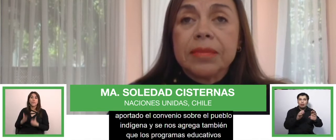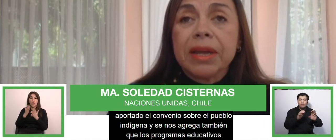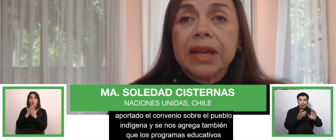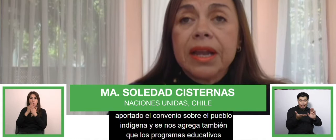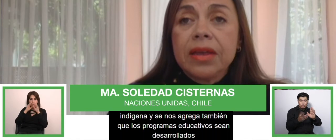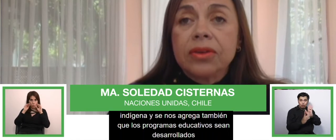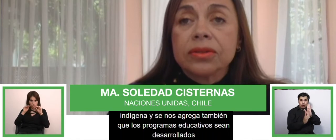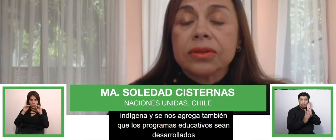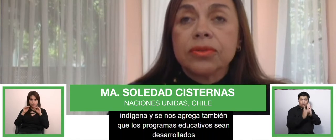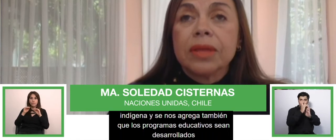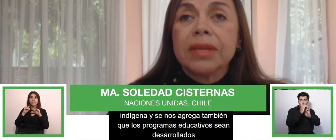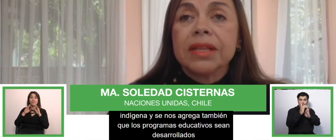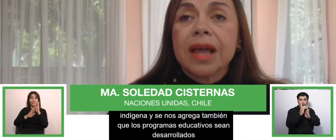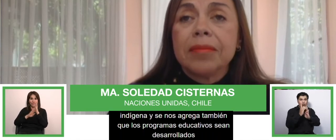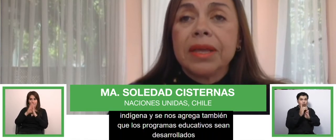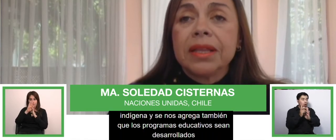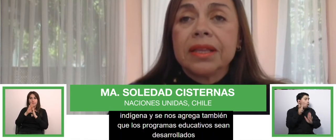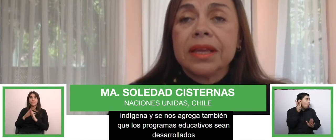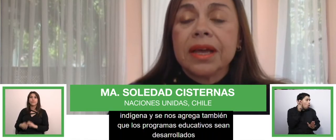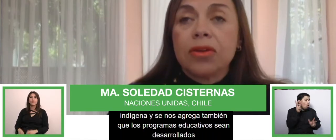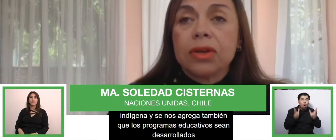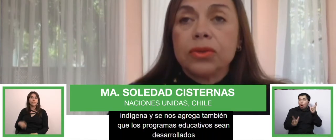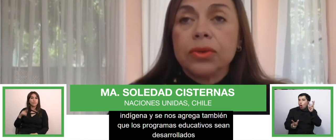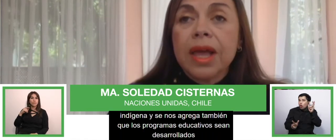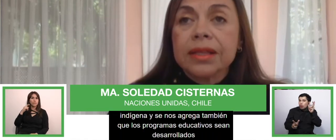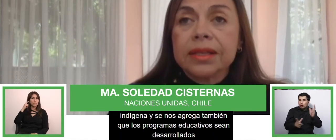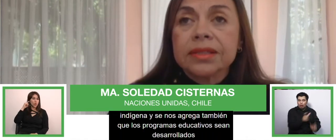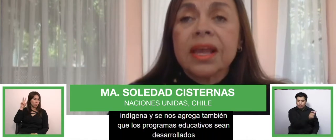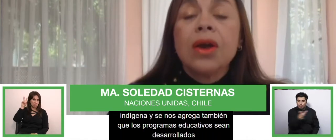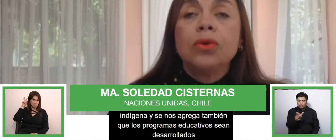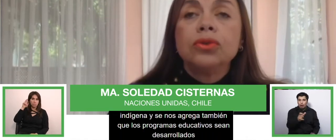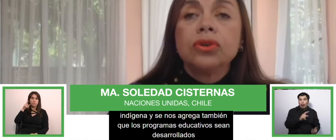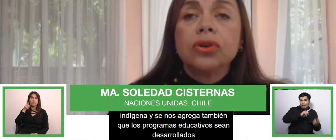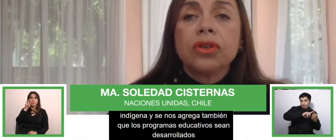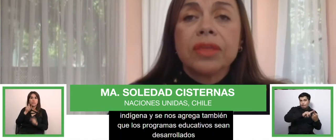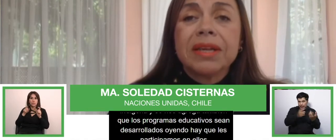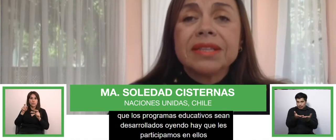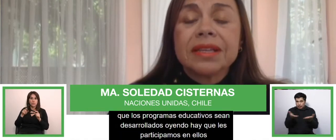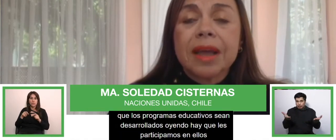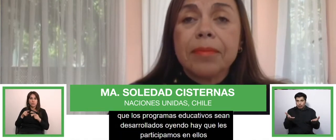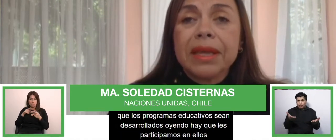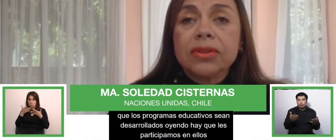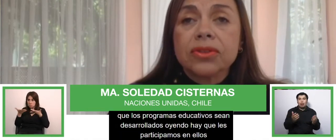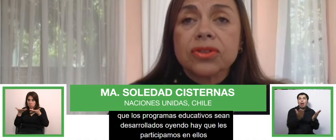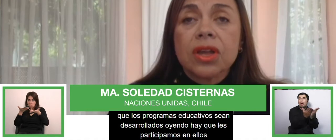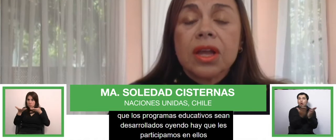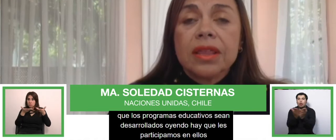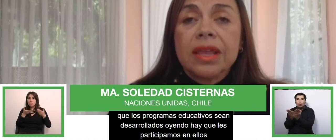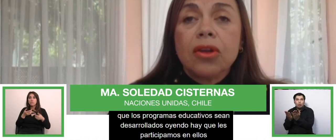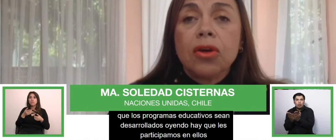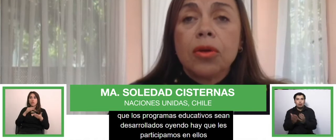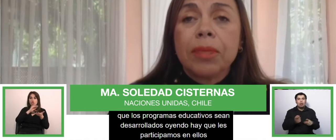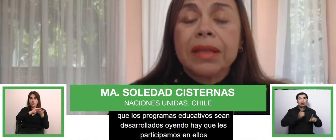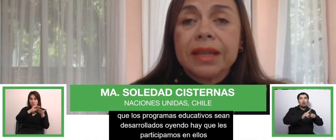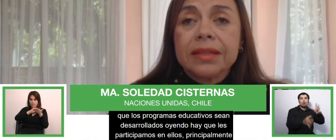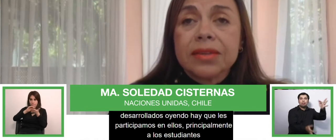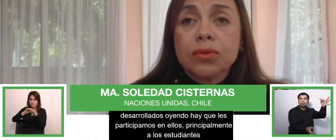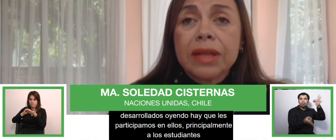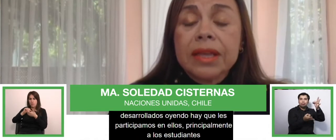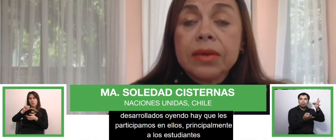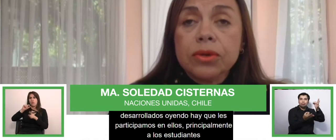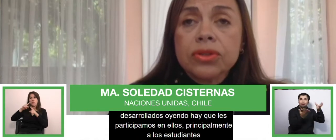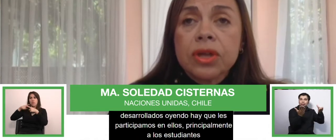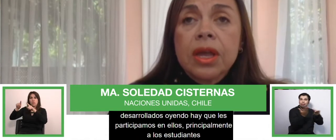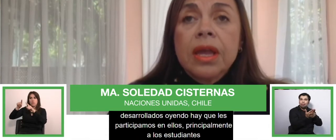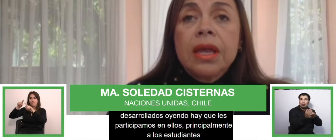quienes participan en ellos, fundamentalmente a los estudiantes, junto con los demás estamentos de los planteles